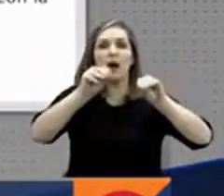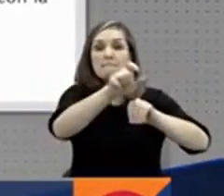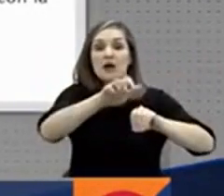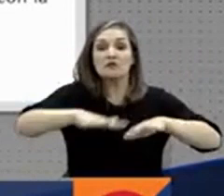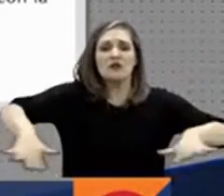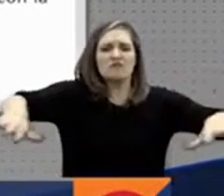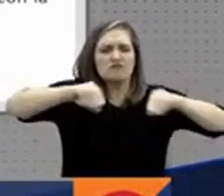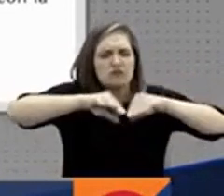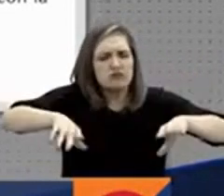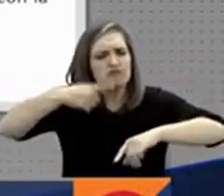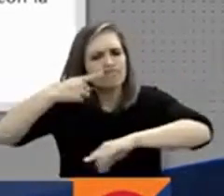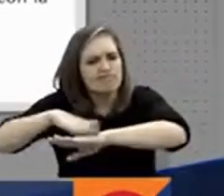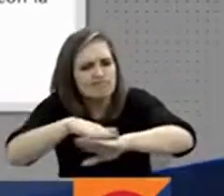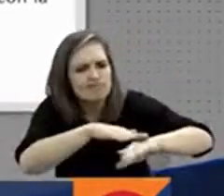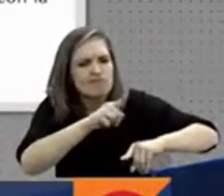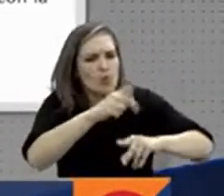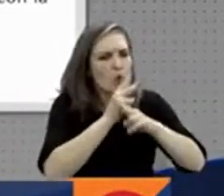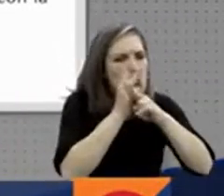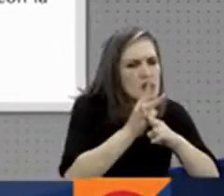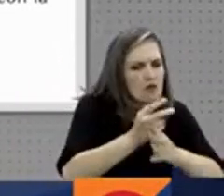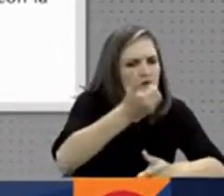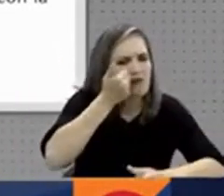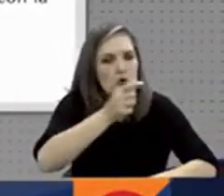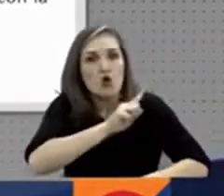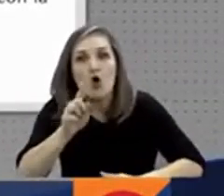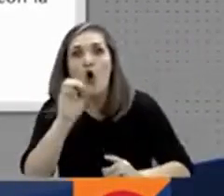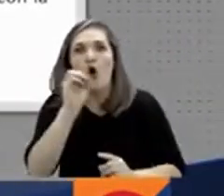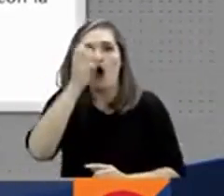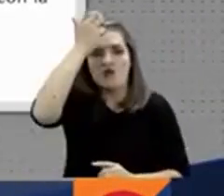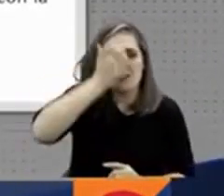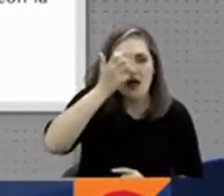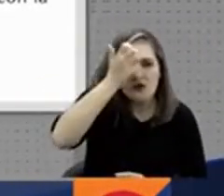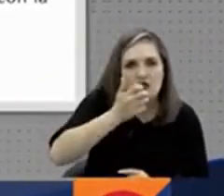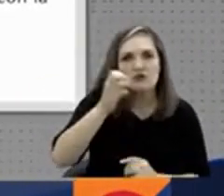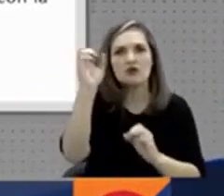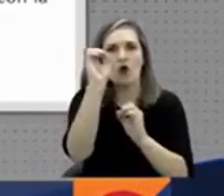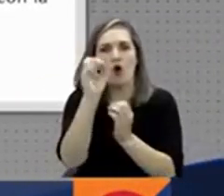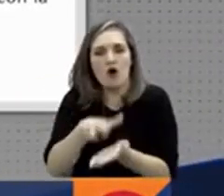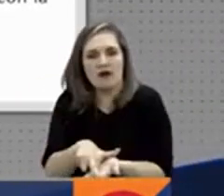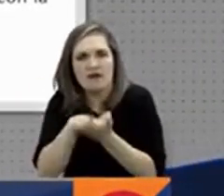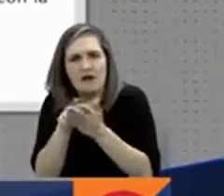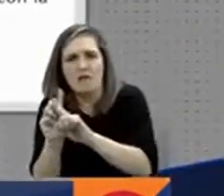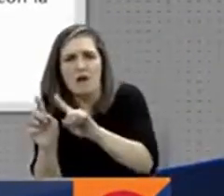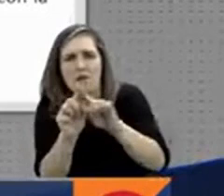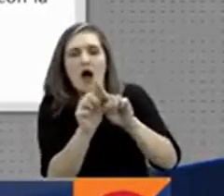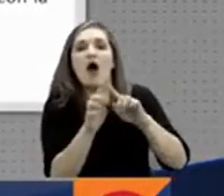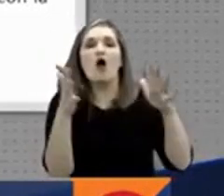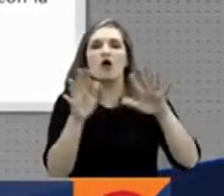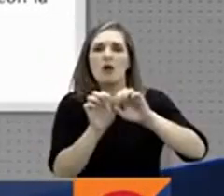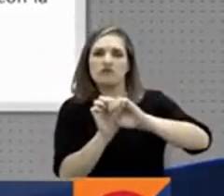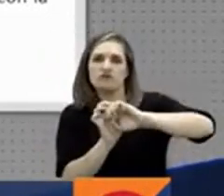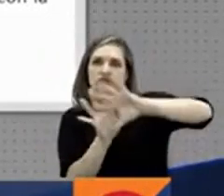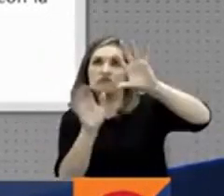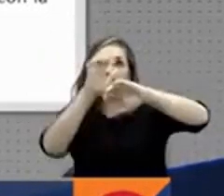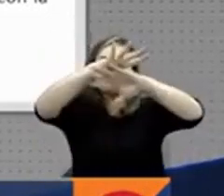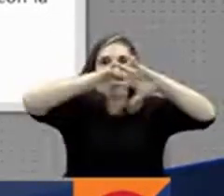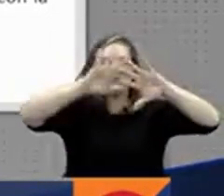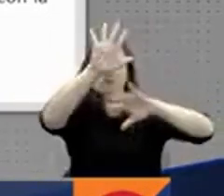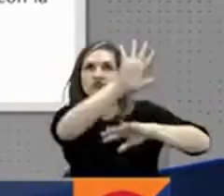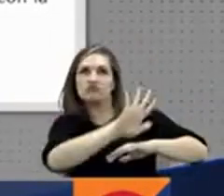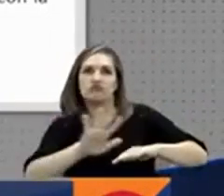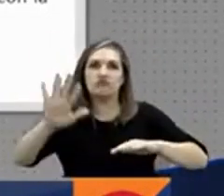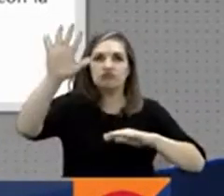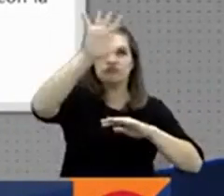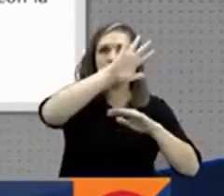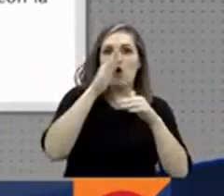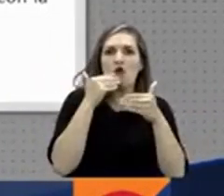diagnóstico, tratamiento, rehabilitación y paliación se dispensarán por las redes integradas e integrales con